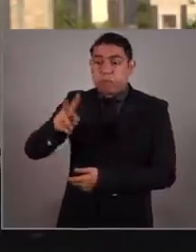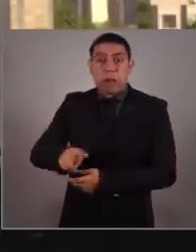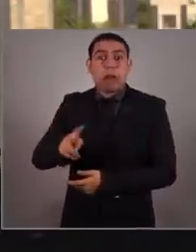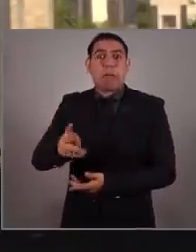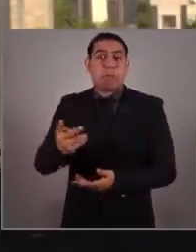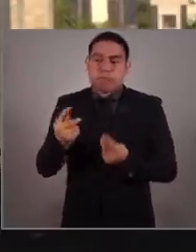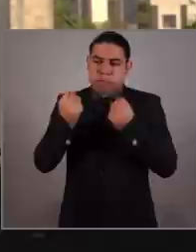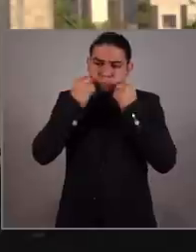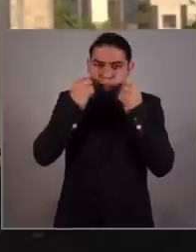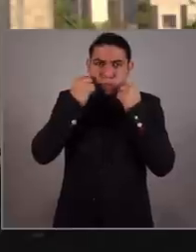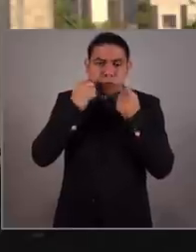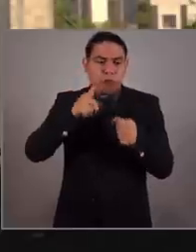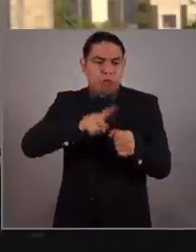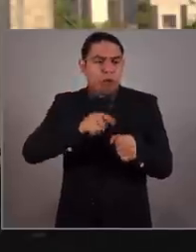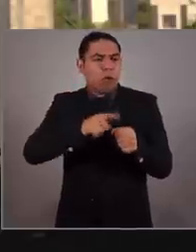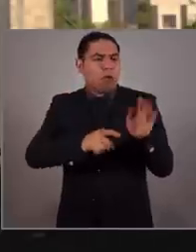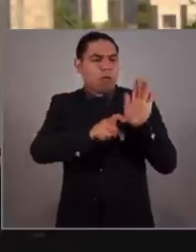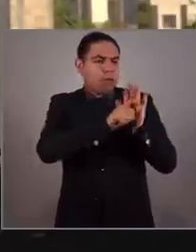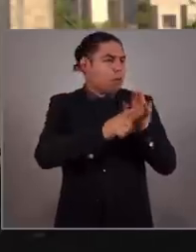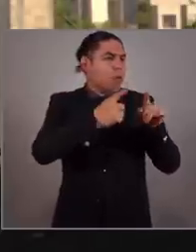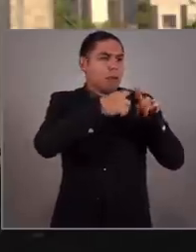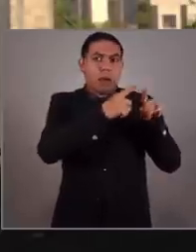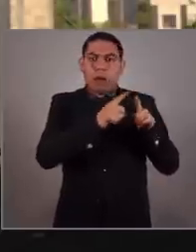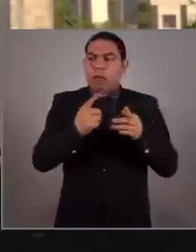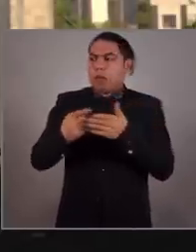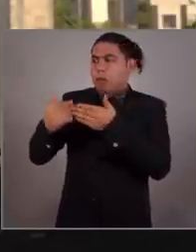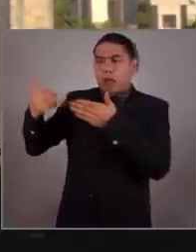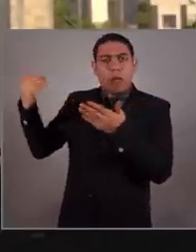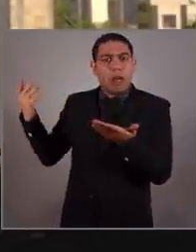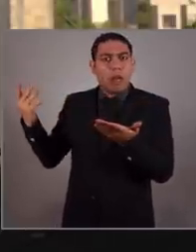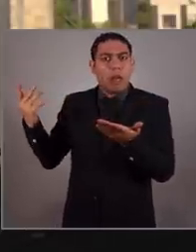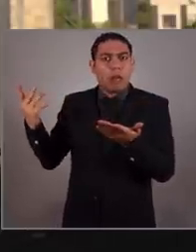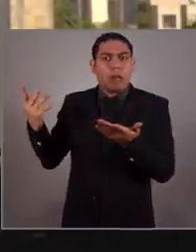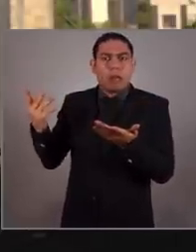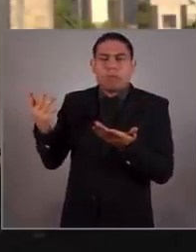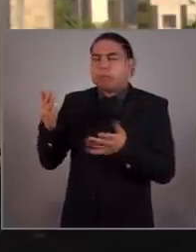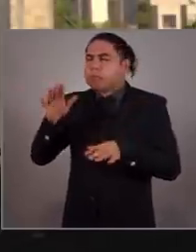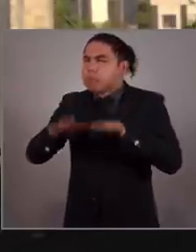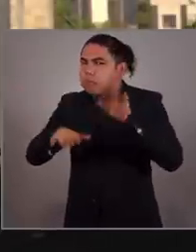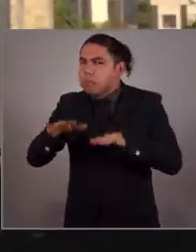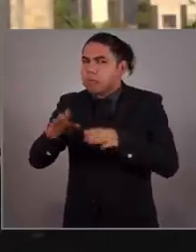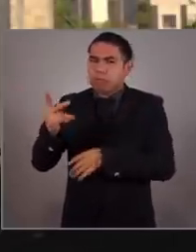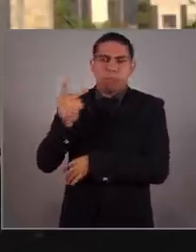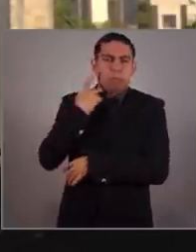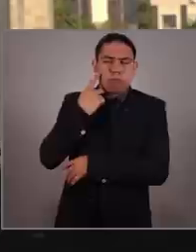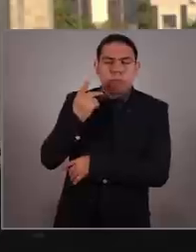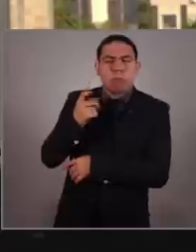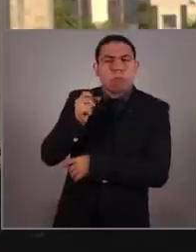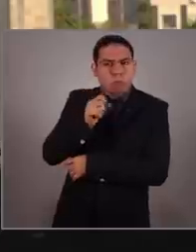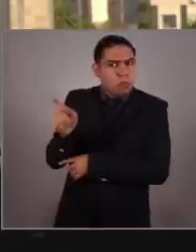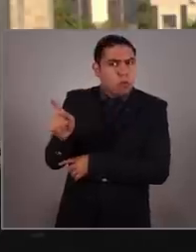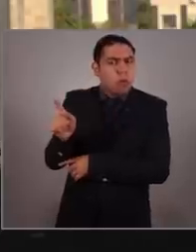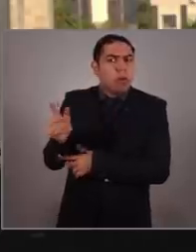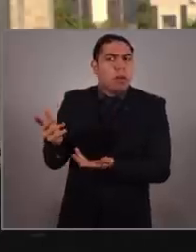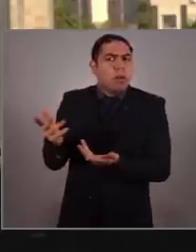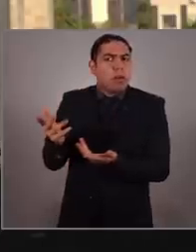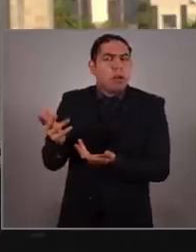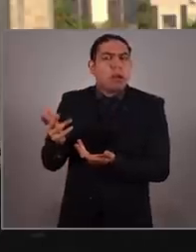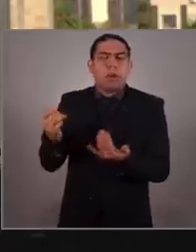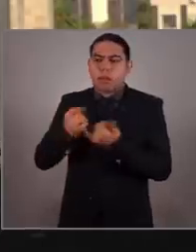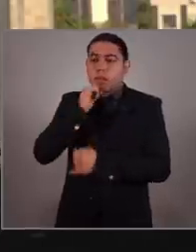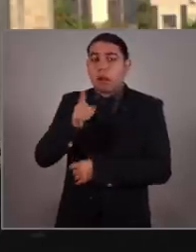que sin importar emblemas, colores o épocas, en casi todos los políticos mexicanos